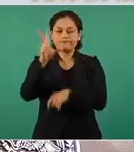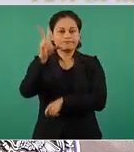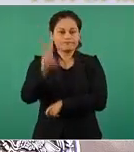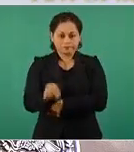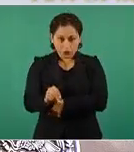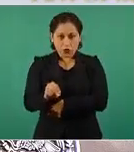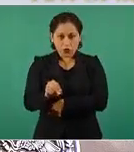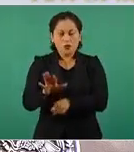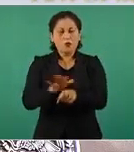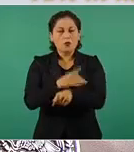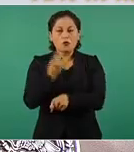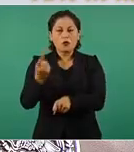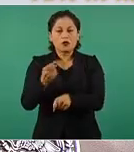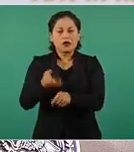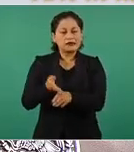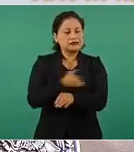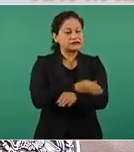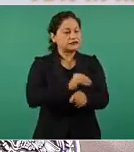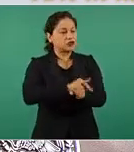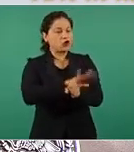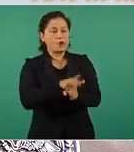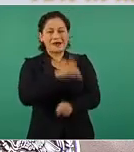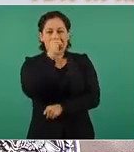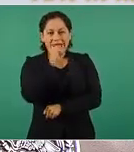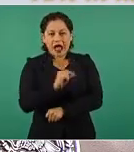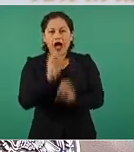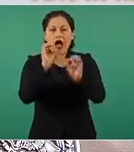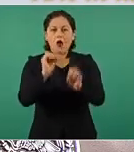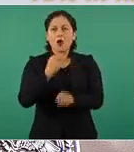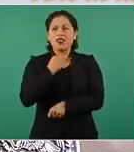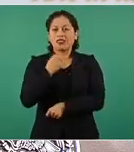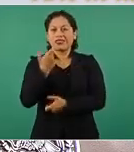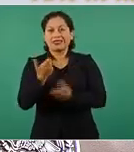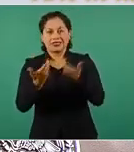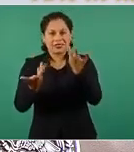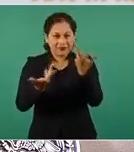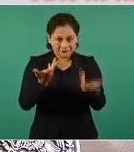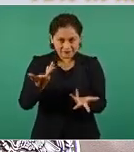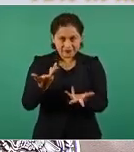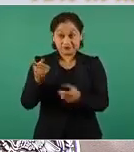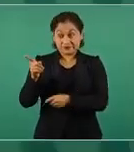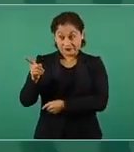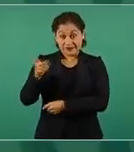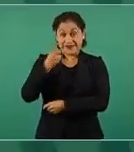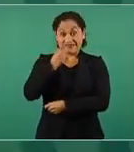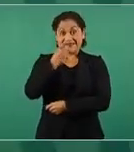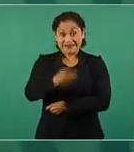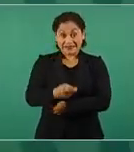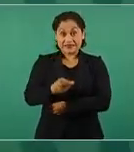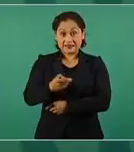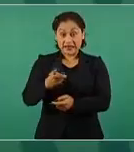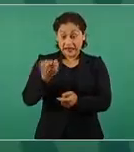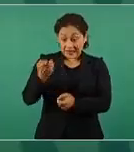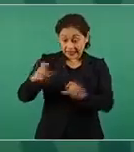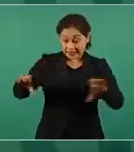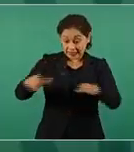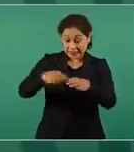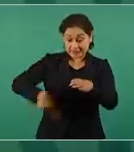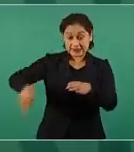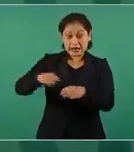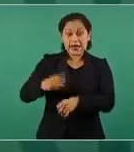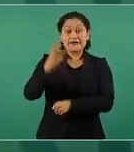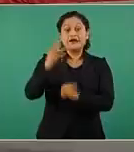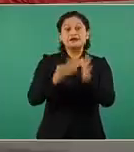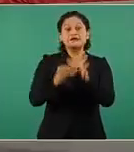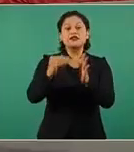o por falta de recursos. De estos, de acuerdo al INEGI, tres millones son niñas y niños. El